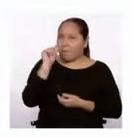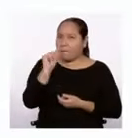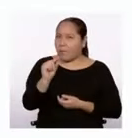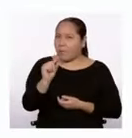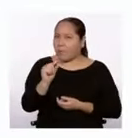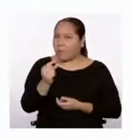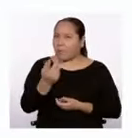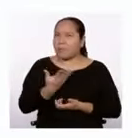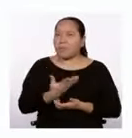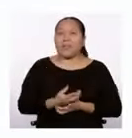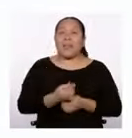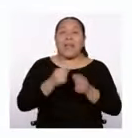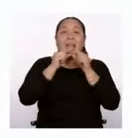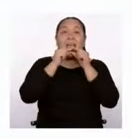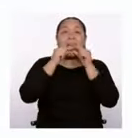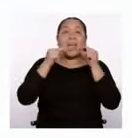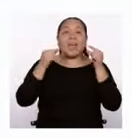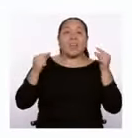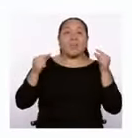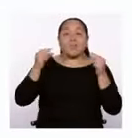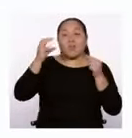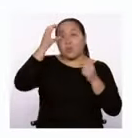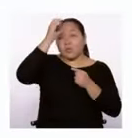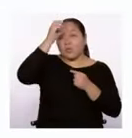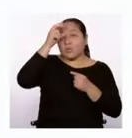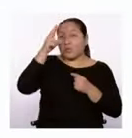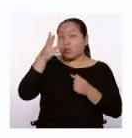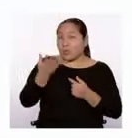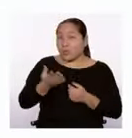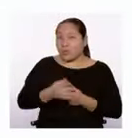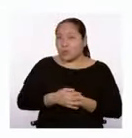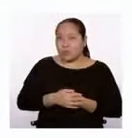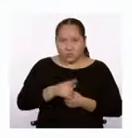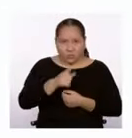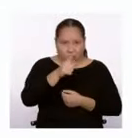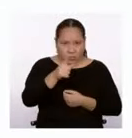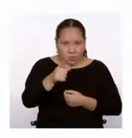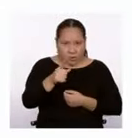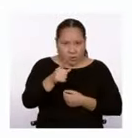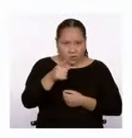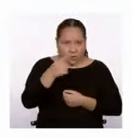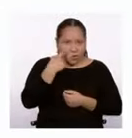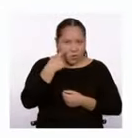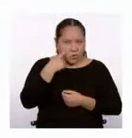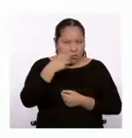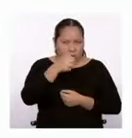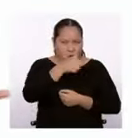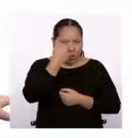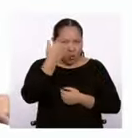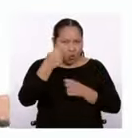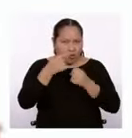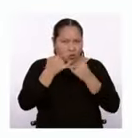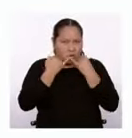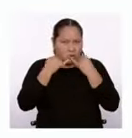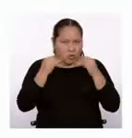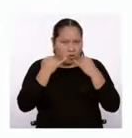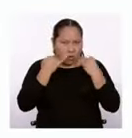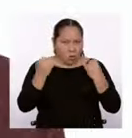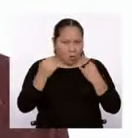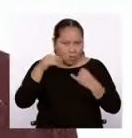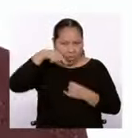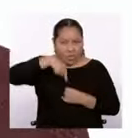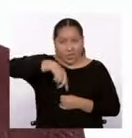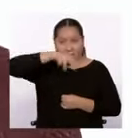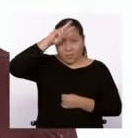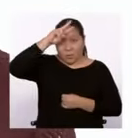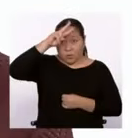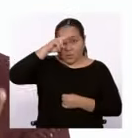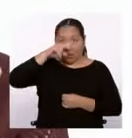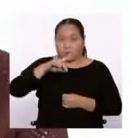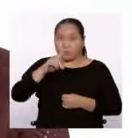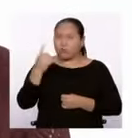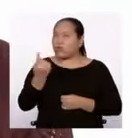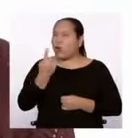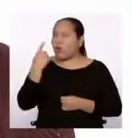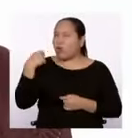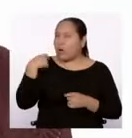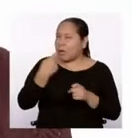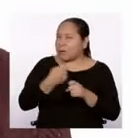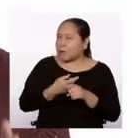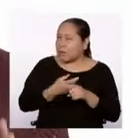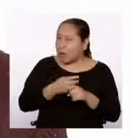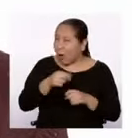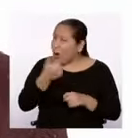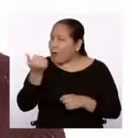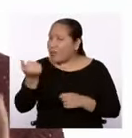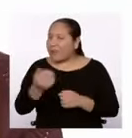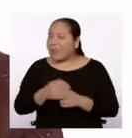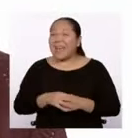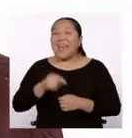quechua cusqueño. Oigan, ¿y ustedes saben otra lengua del Perú además del castellano? Hay 48